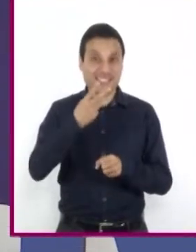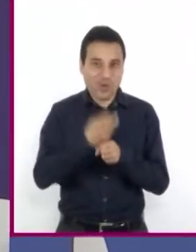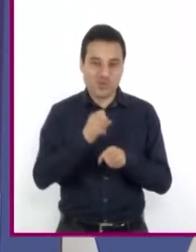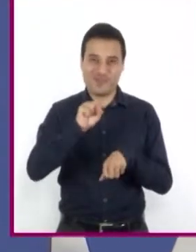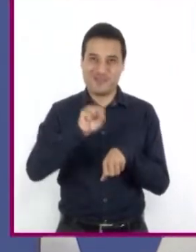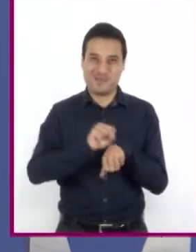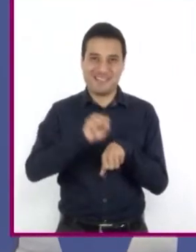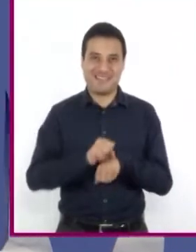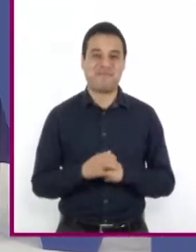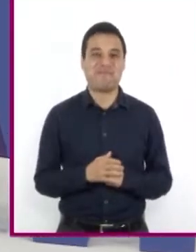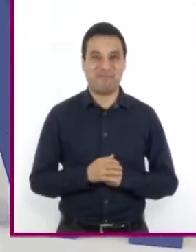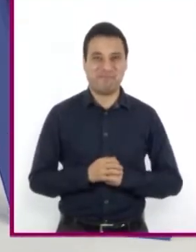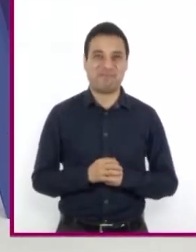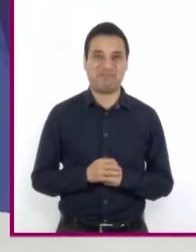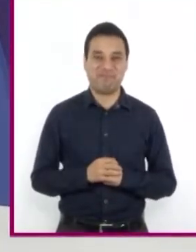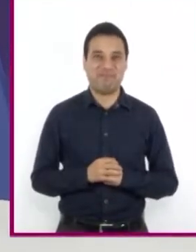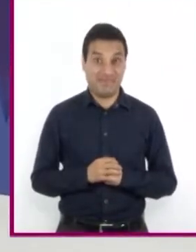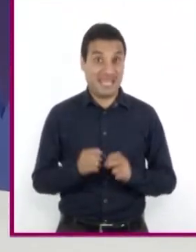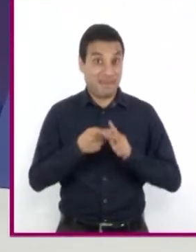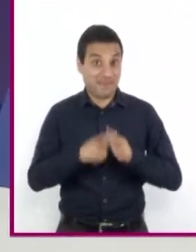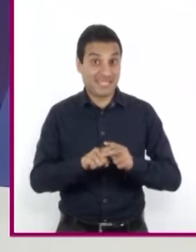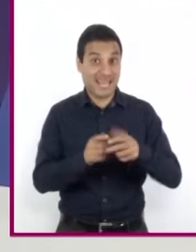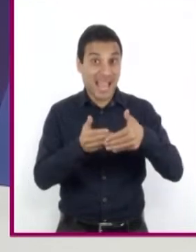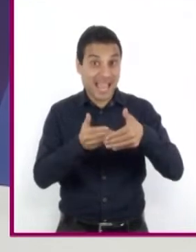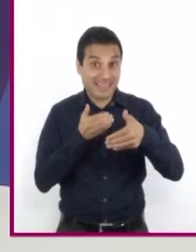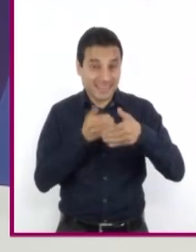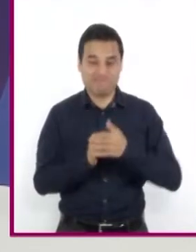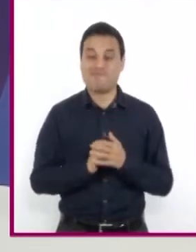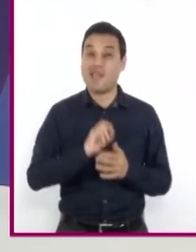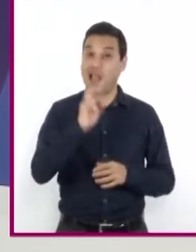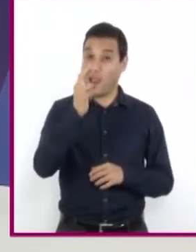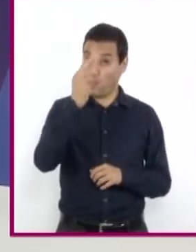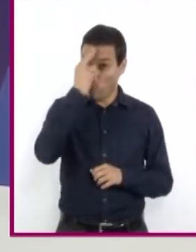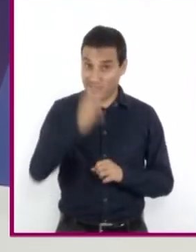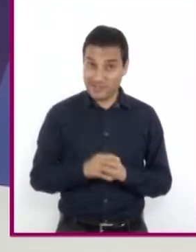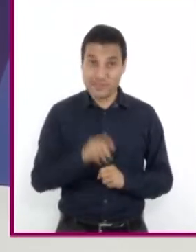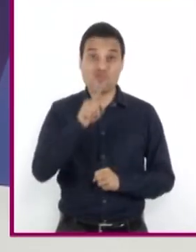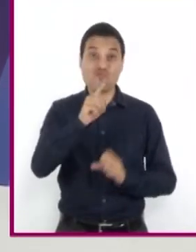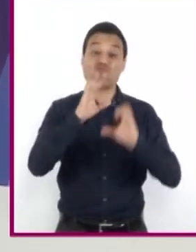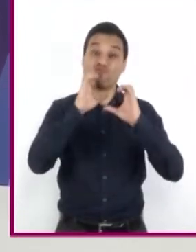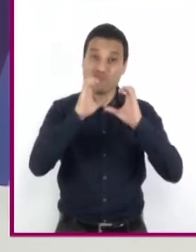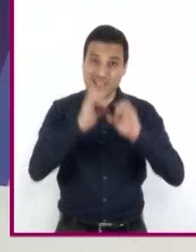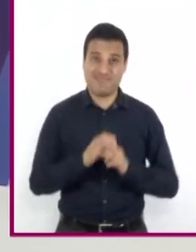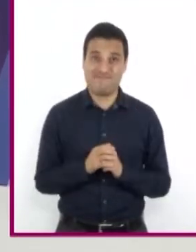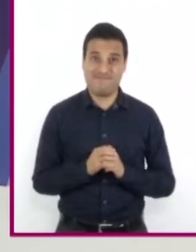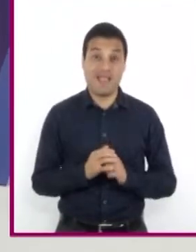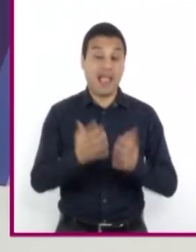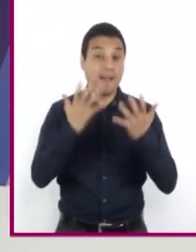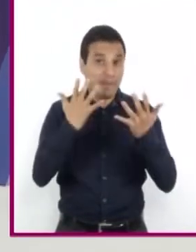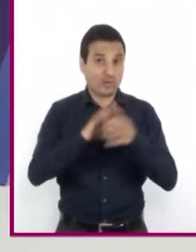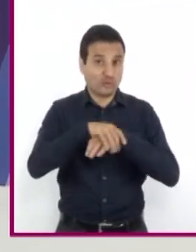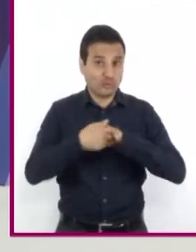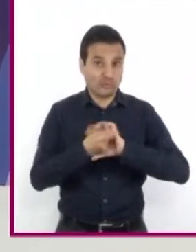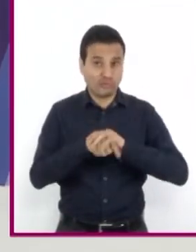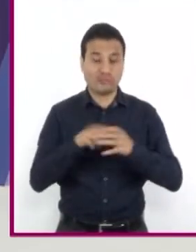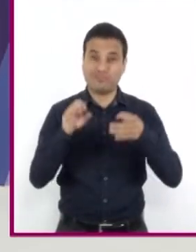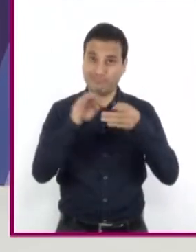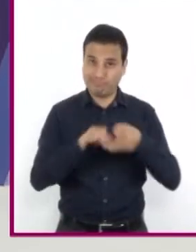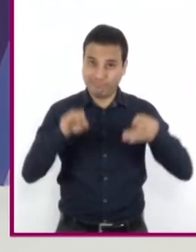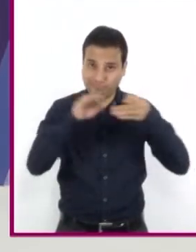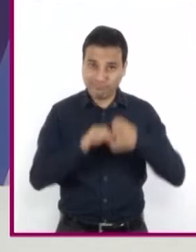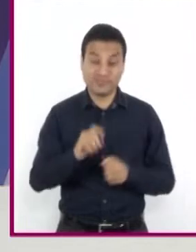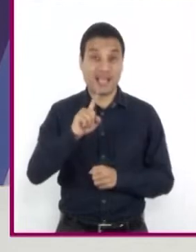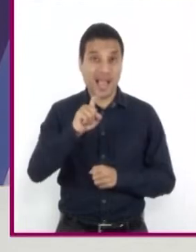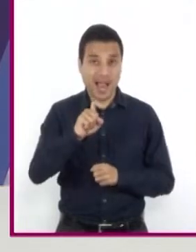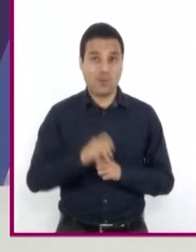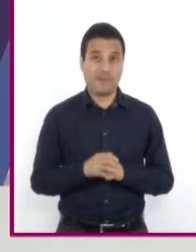Grado de Secundaria. Antes de iniciar, les recuerdo que debemos seguir cuidándonos, lavando frecuentemente nuestras manos con